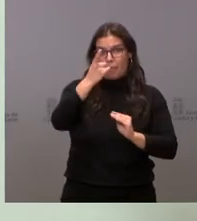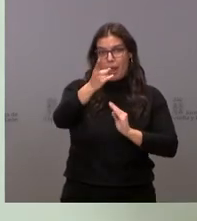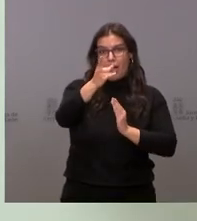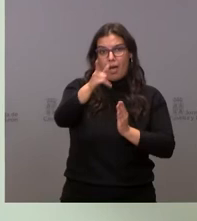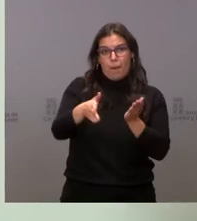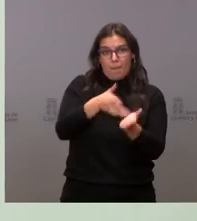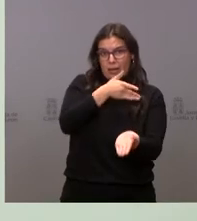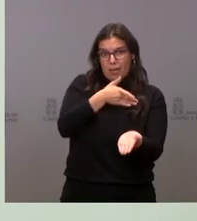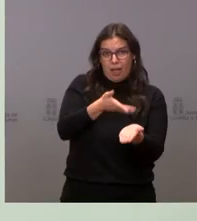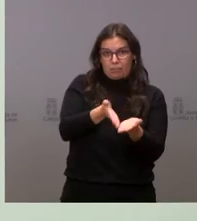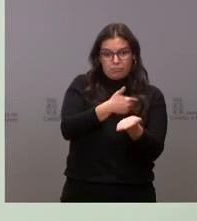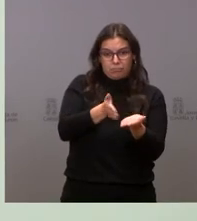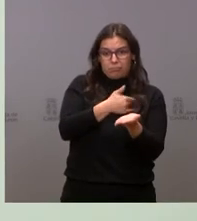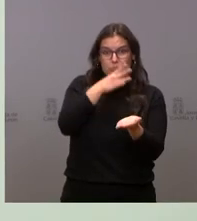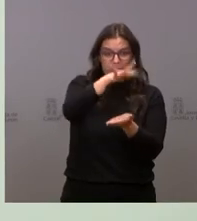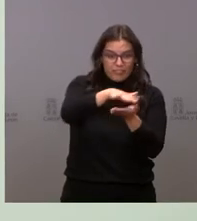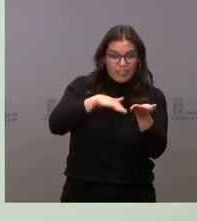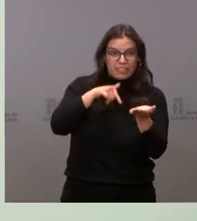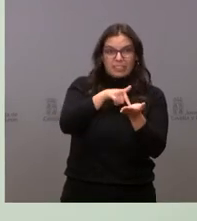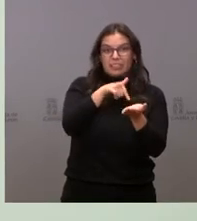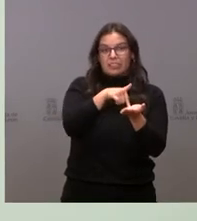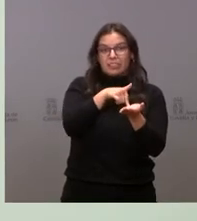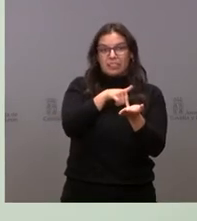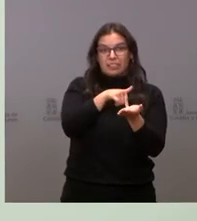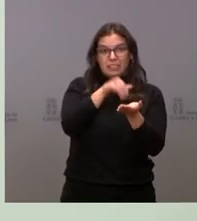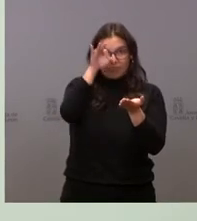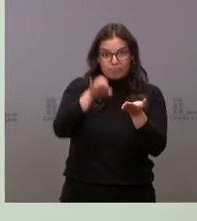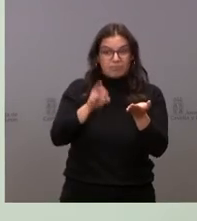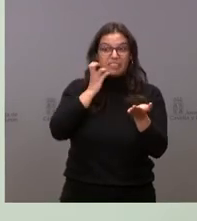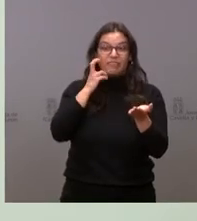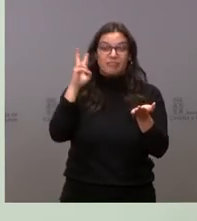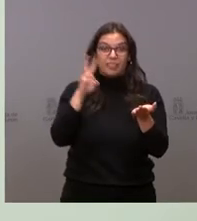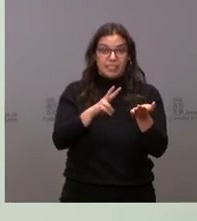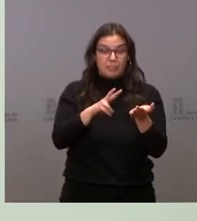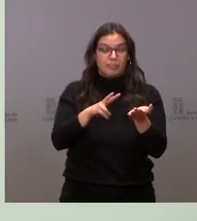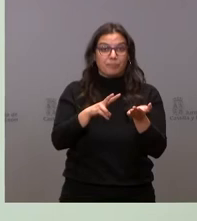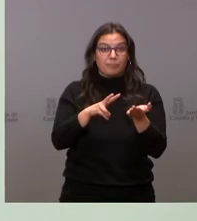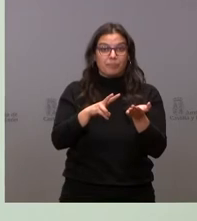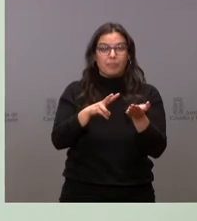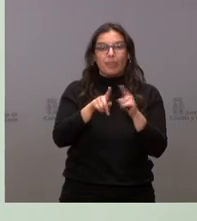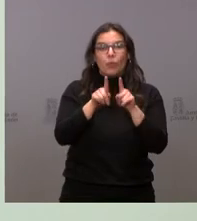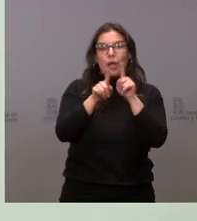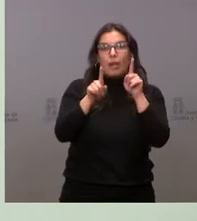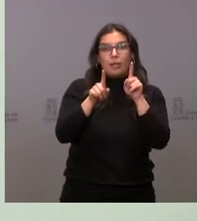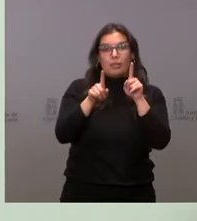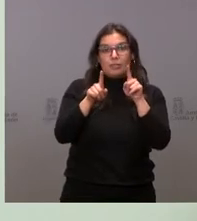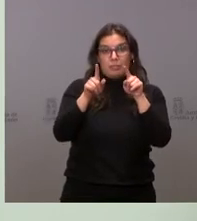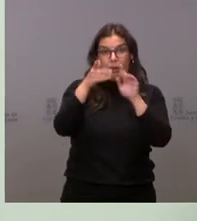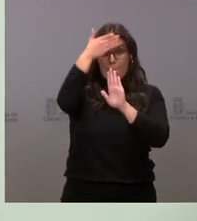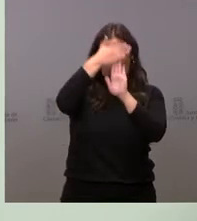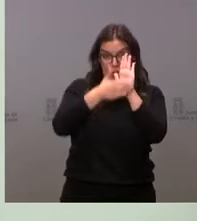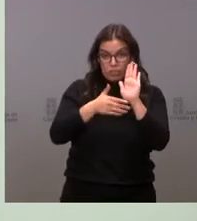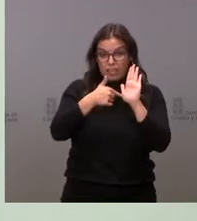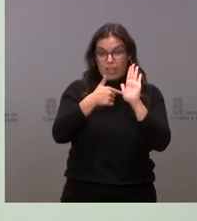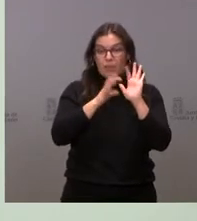primera página, si ustedes se dan cuenta, es un simbolismo, un guiño al propio